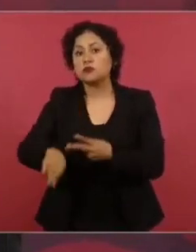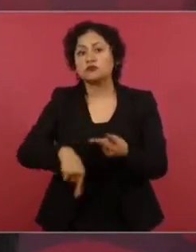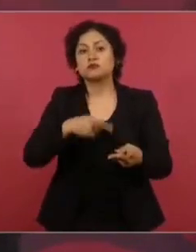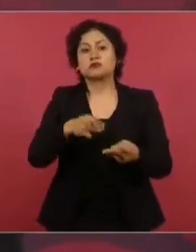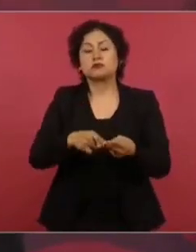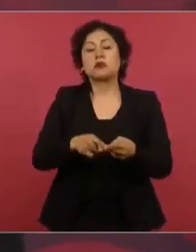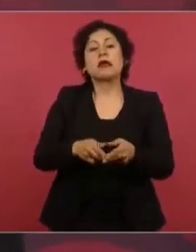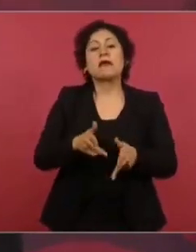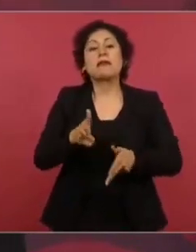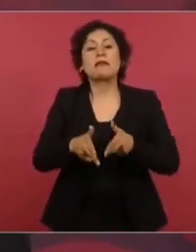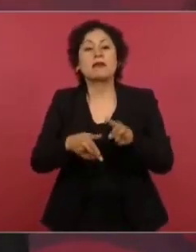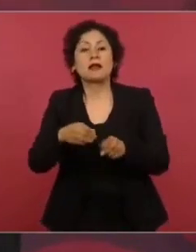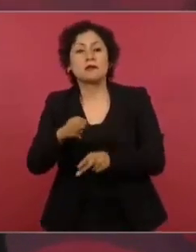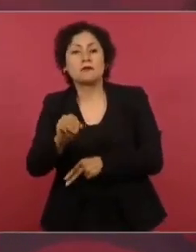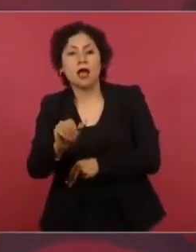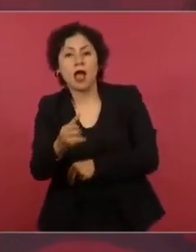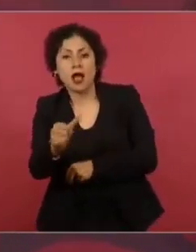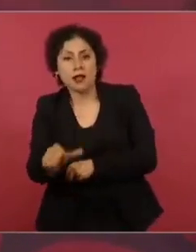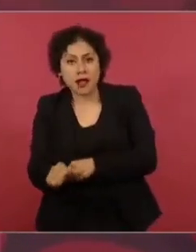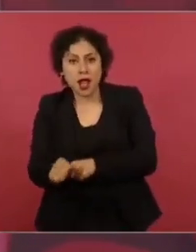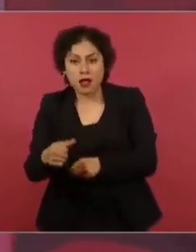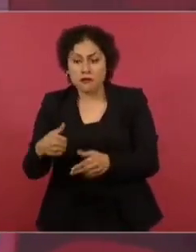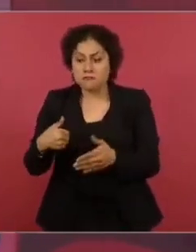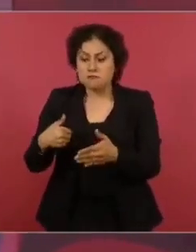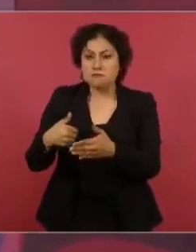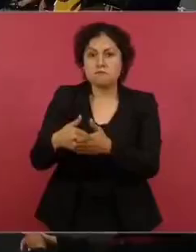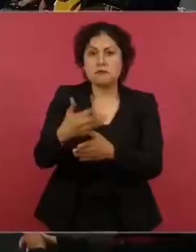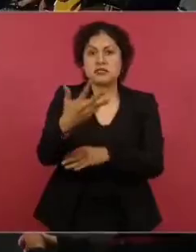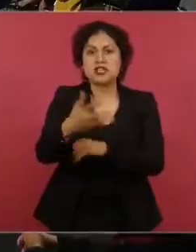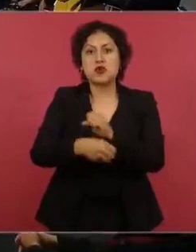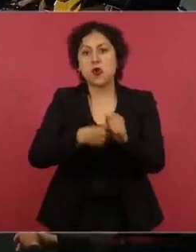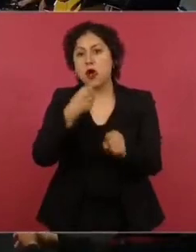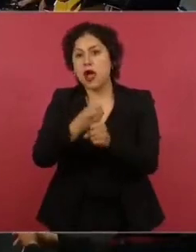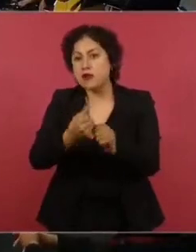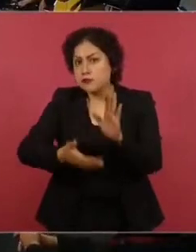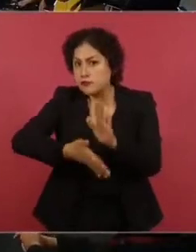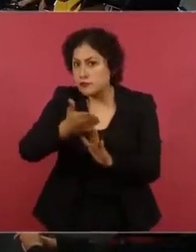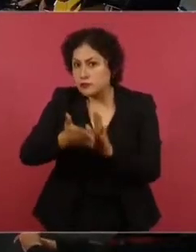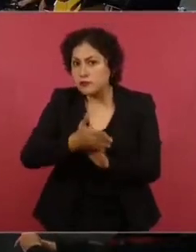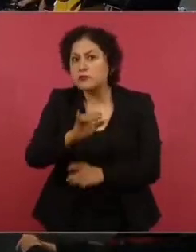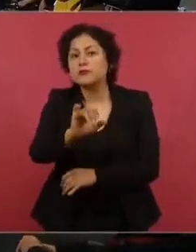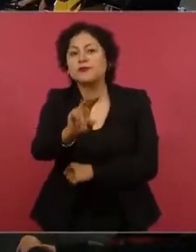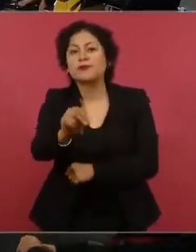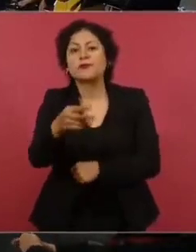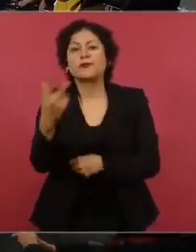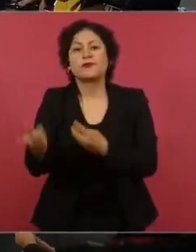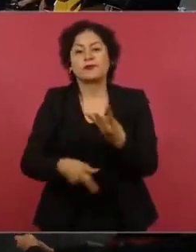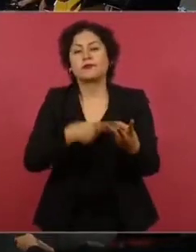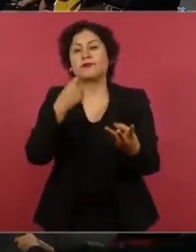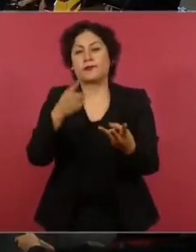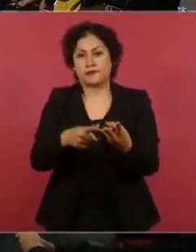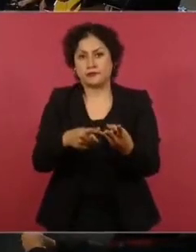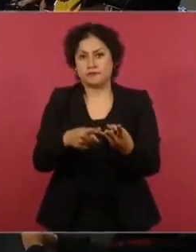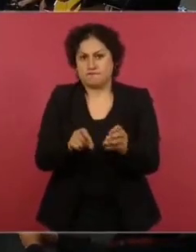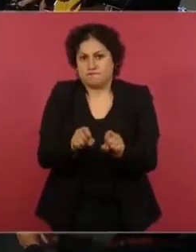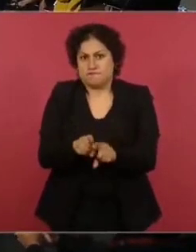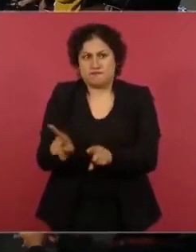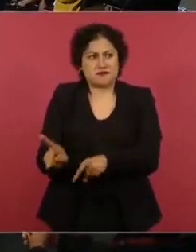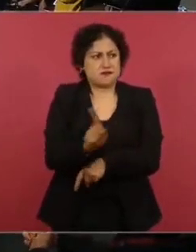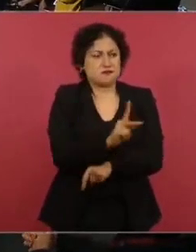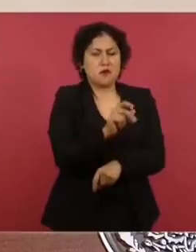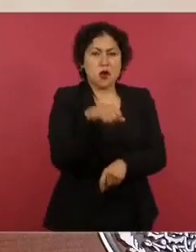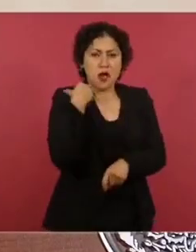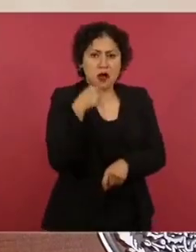¿Qué no vamos a poder levantar Acapulco en muy poco tiempo? Claro.